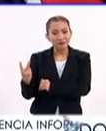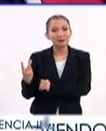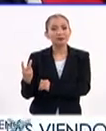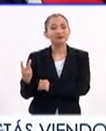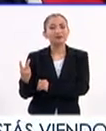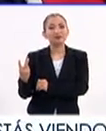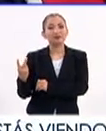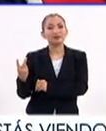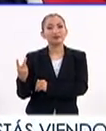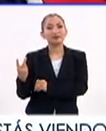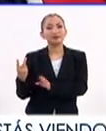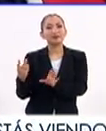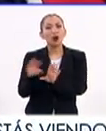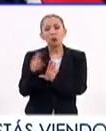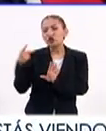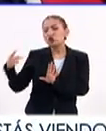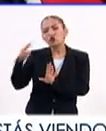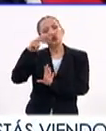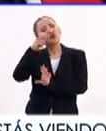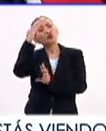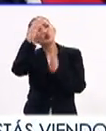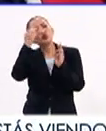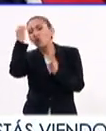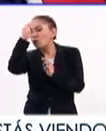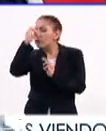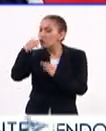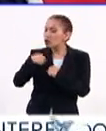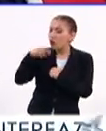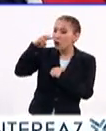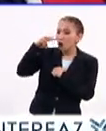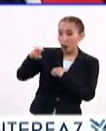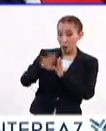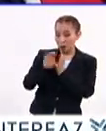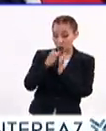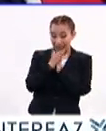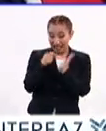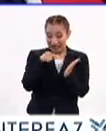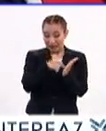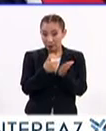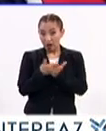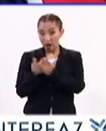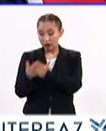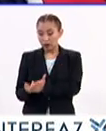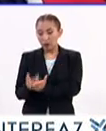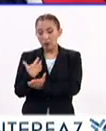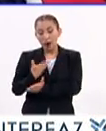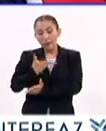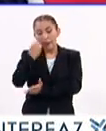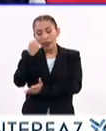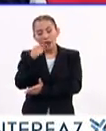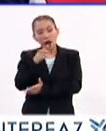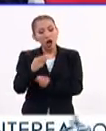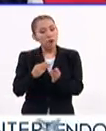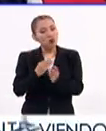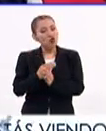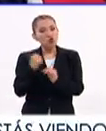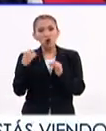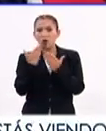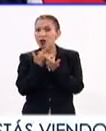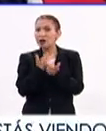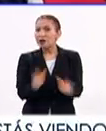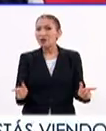cómo vemos el mundo. Libros como este nos ayudan a reaprender que el mundo no tiene